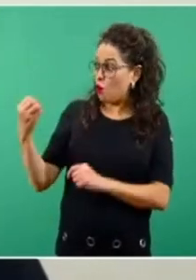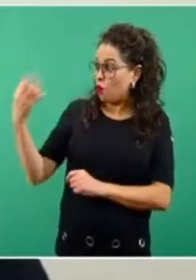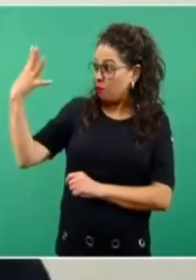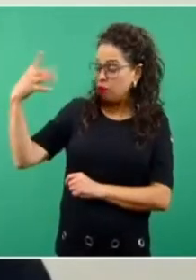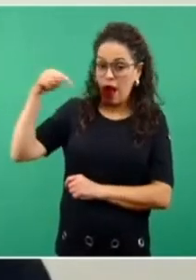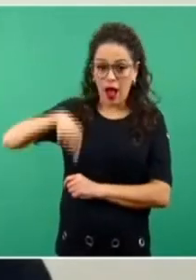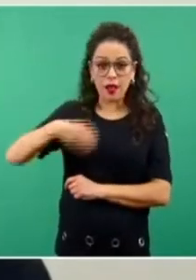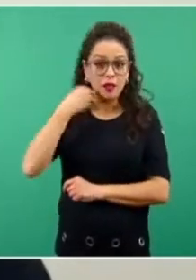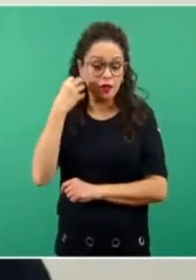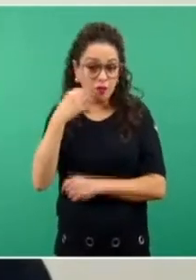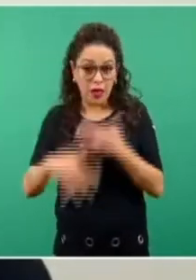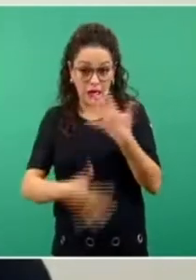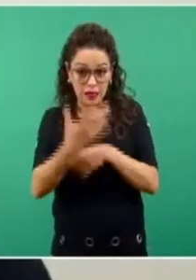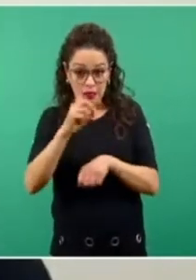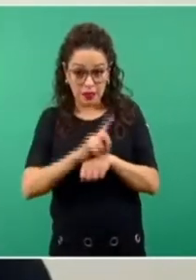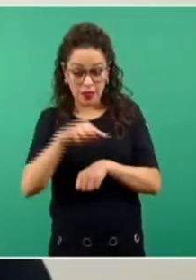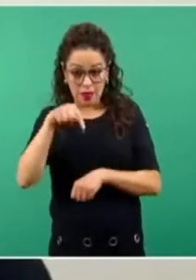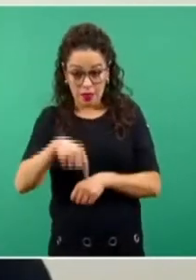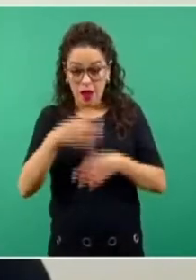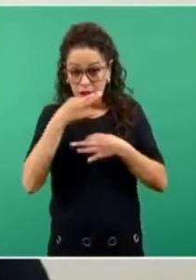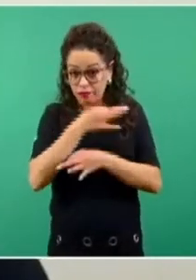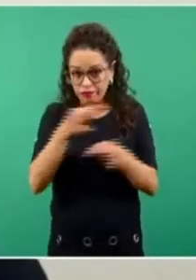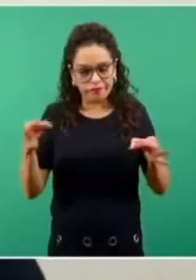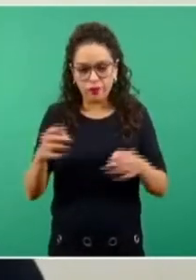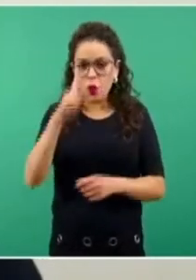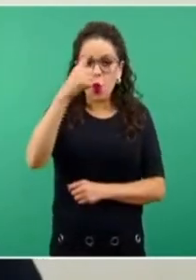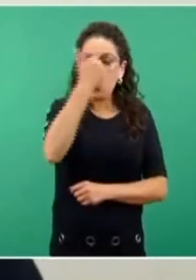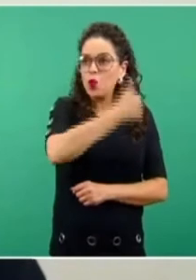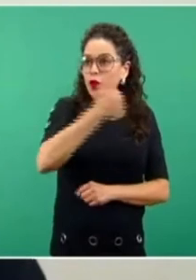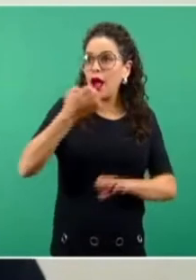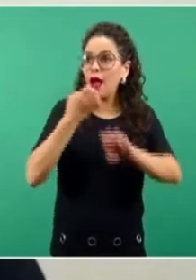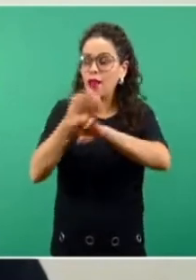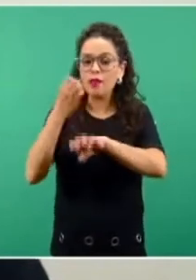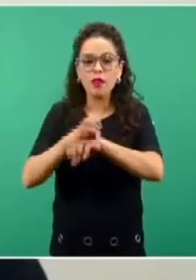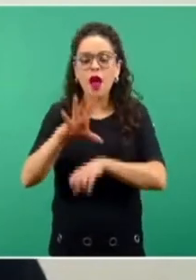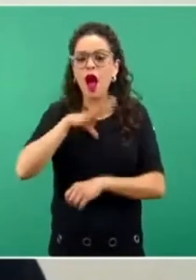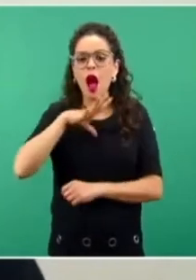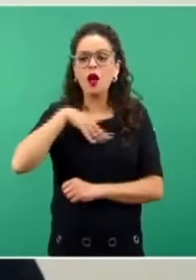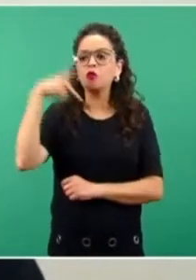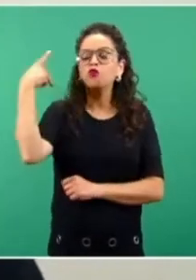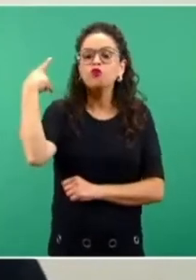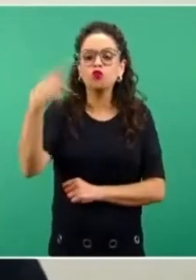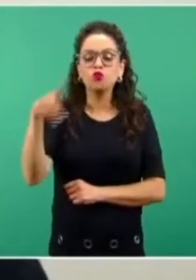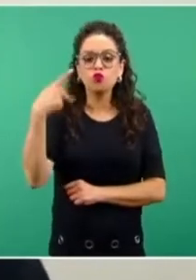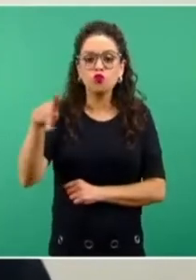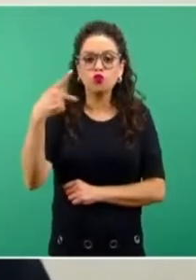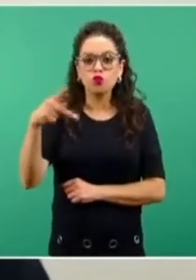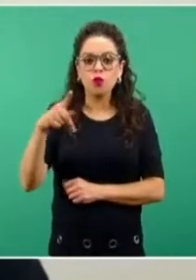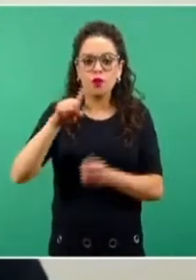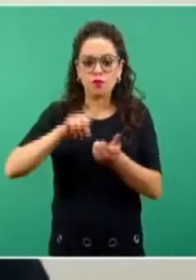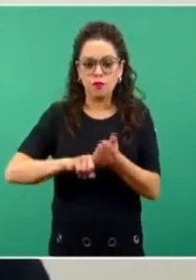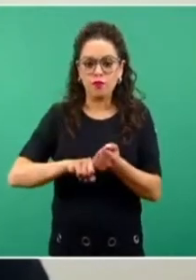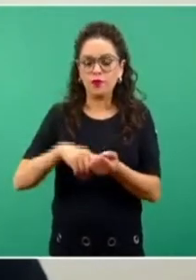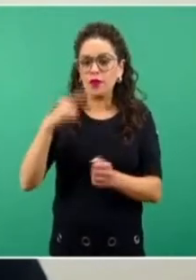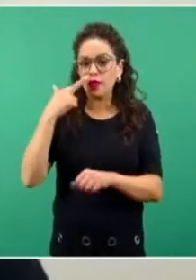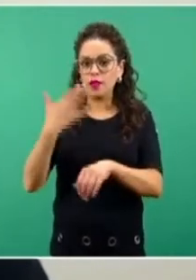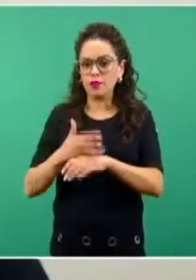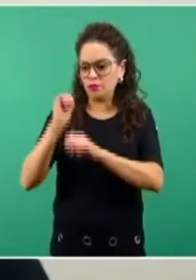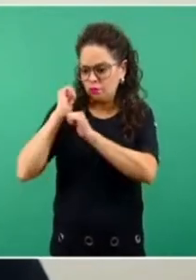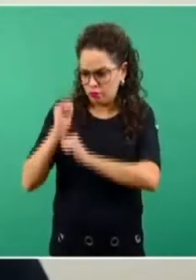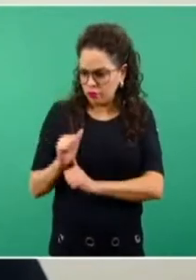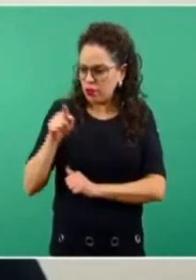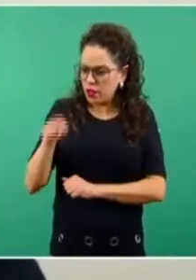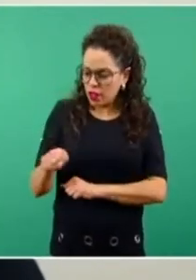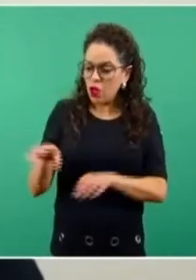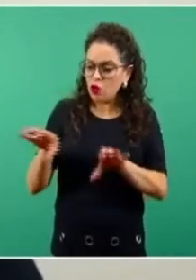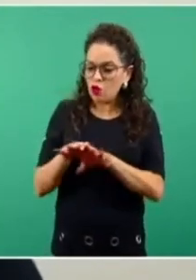conferencia, sino que cada entidad tiene específicamente la ponderación y cómo salió en cada uno de sus